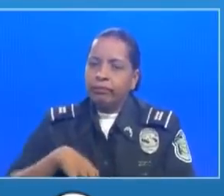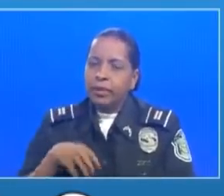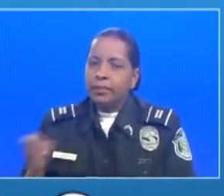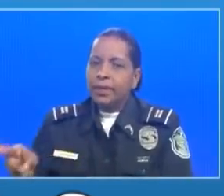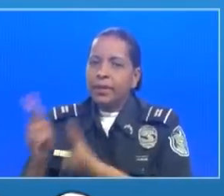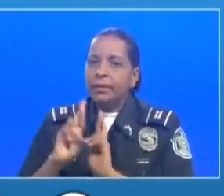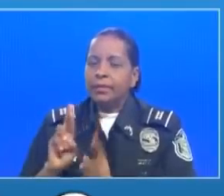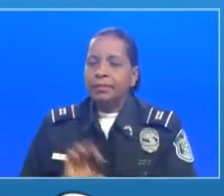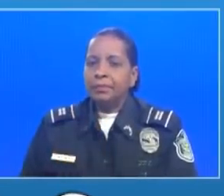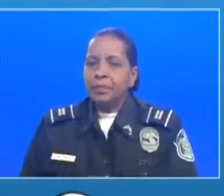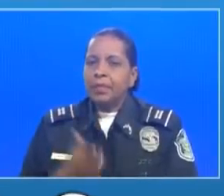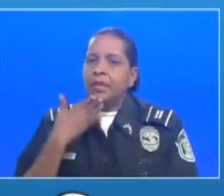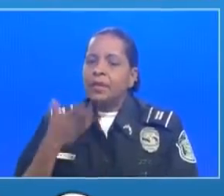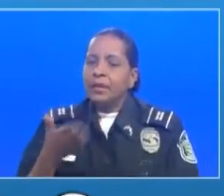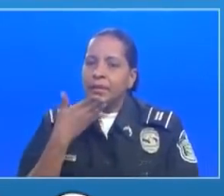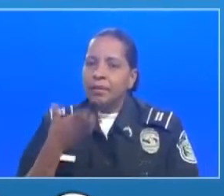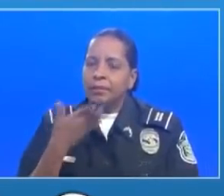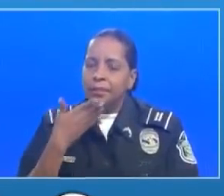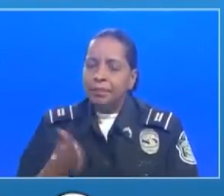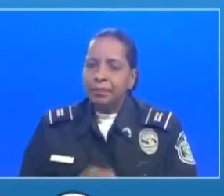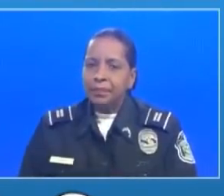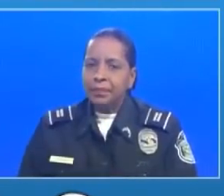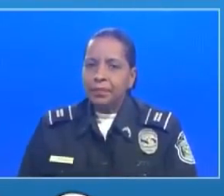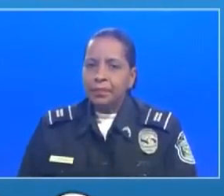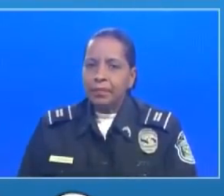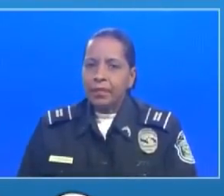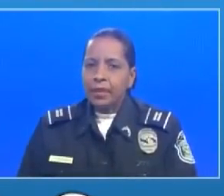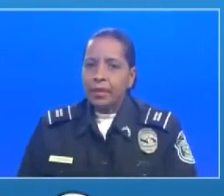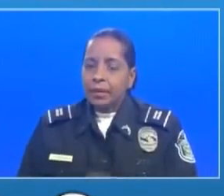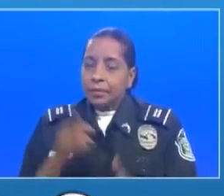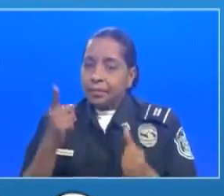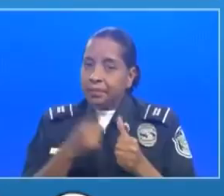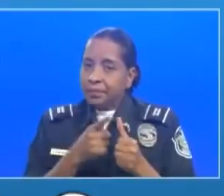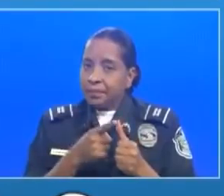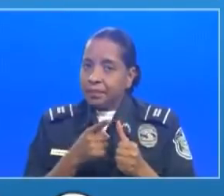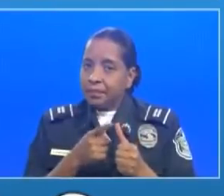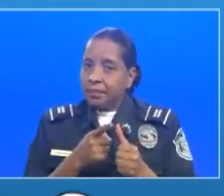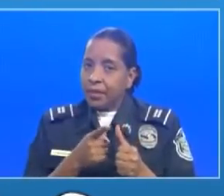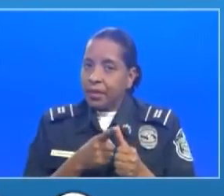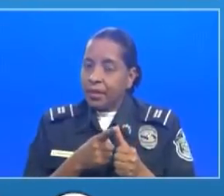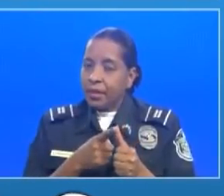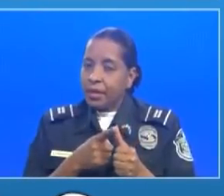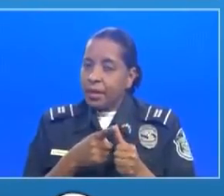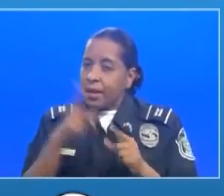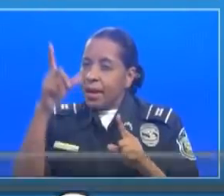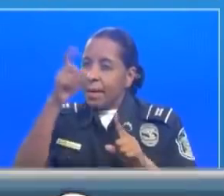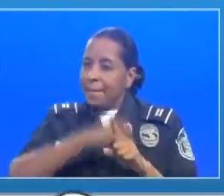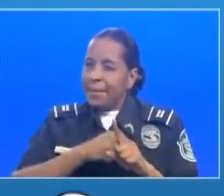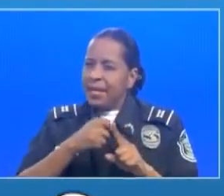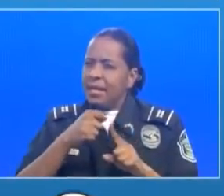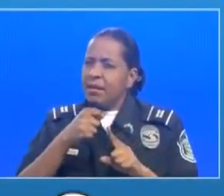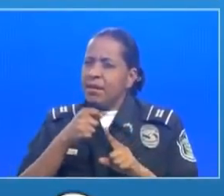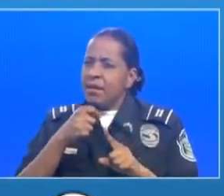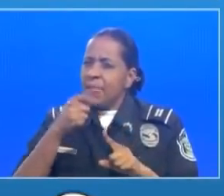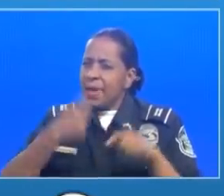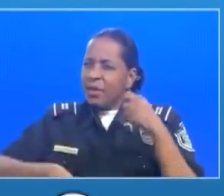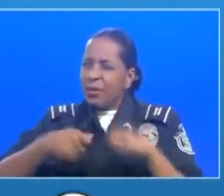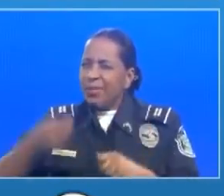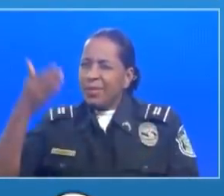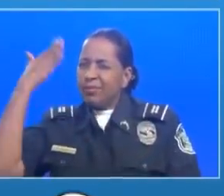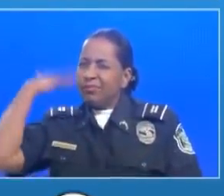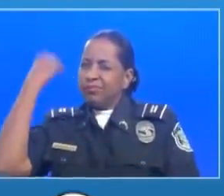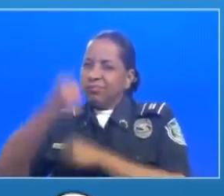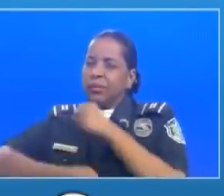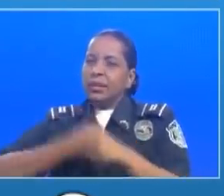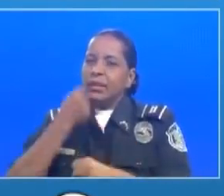muchas gracias en primer lugar desde el mes de noviembre del año pasado se